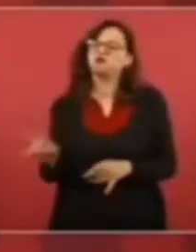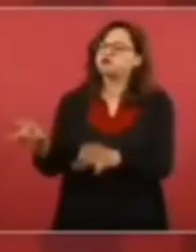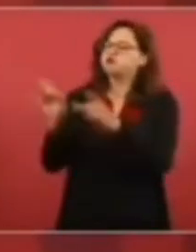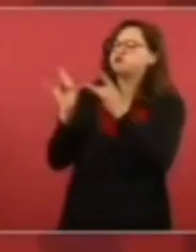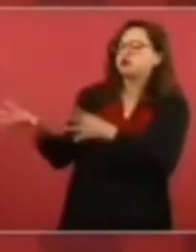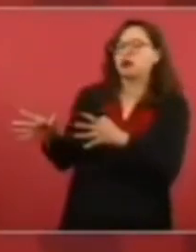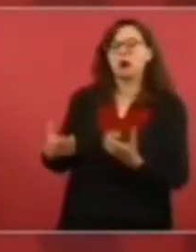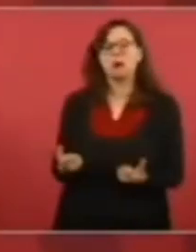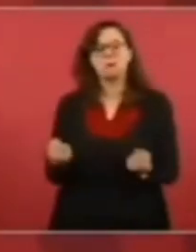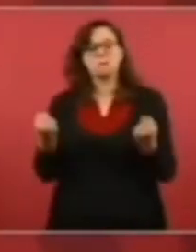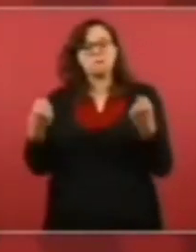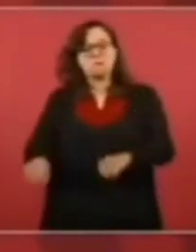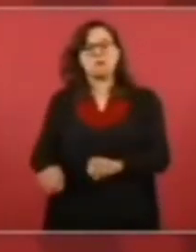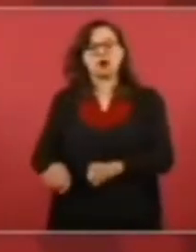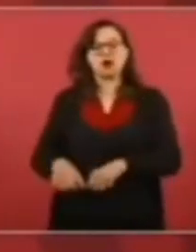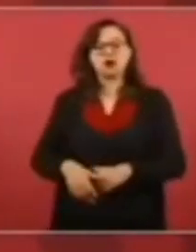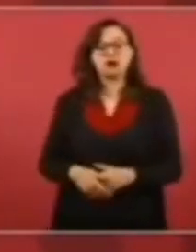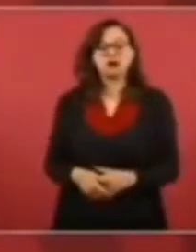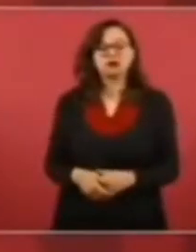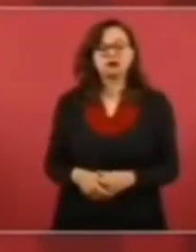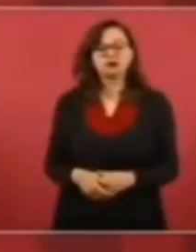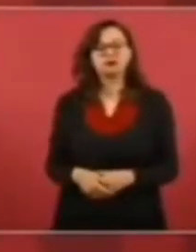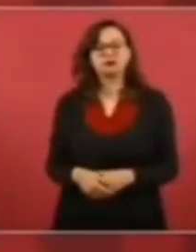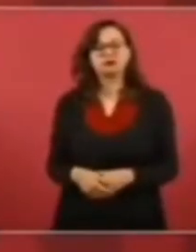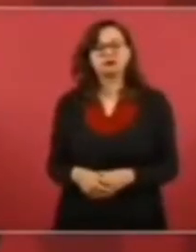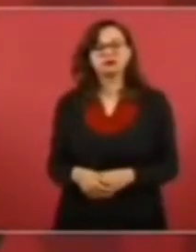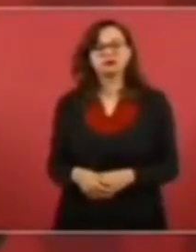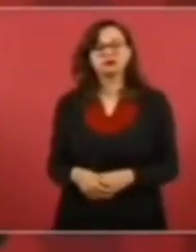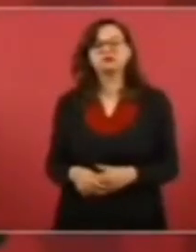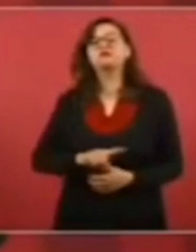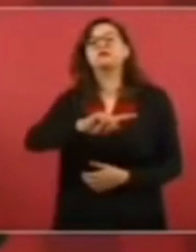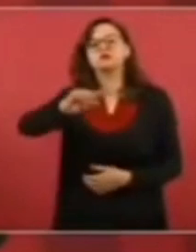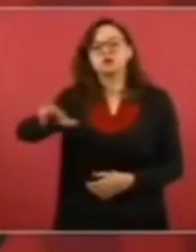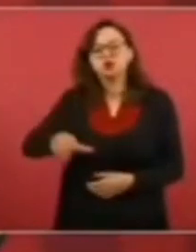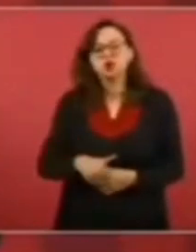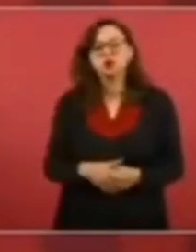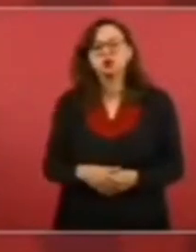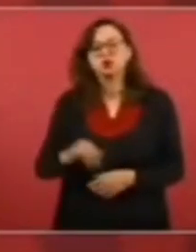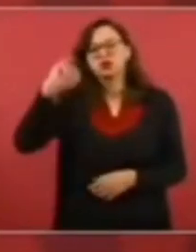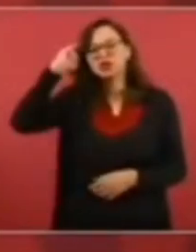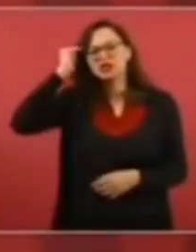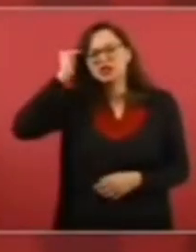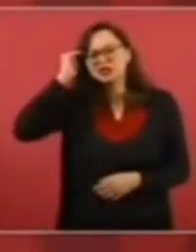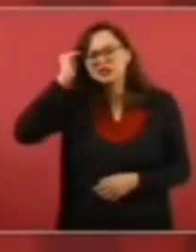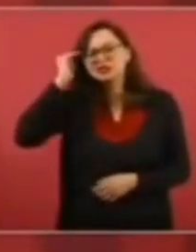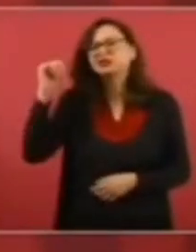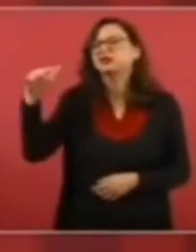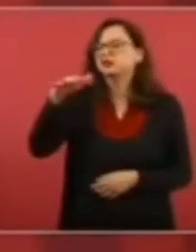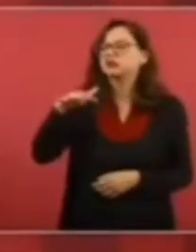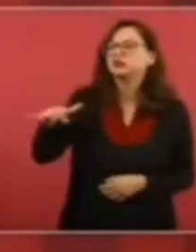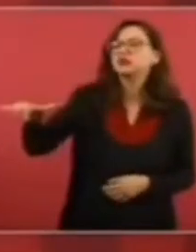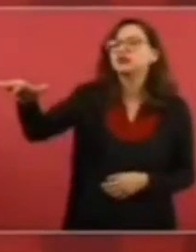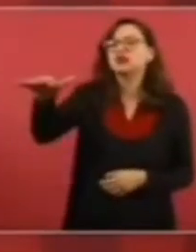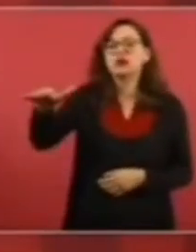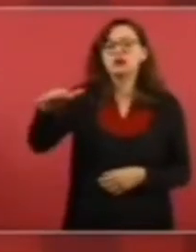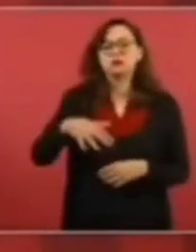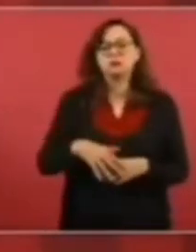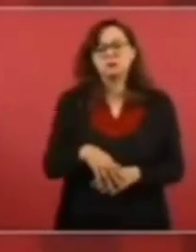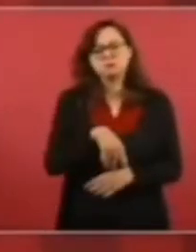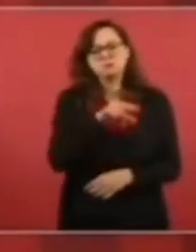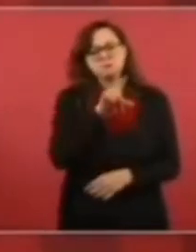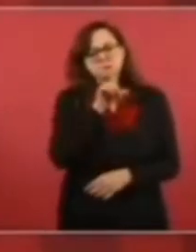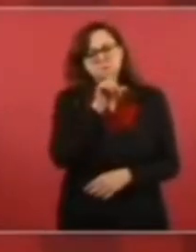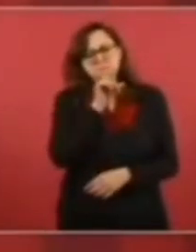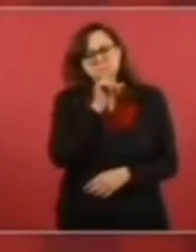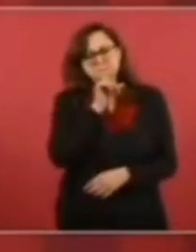¿qué hacen los indígenas?, los de abajo, se quedan callados. Entonces,